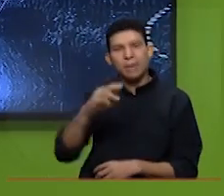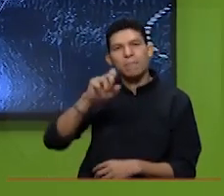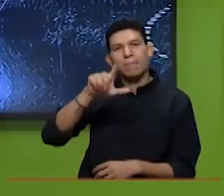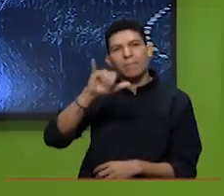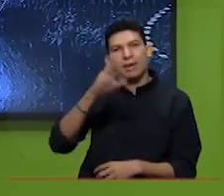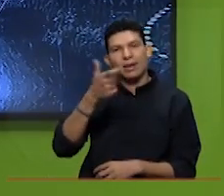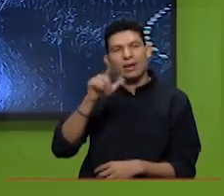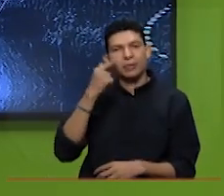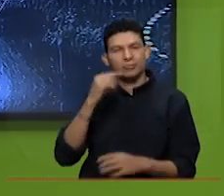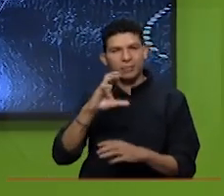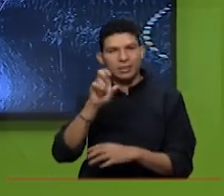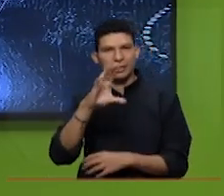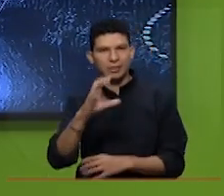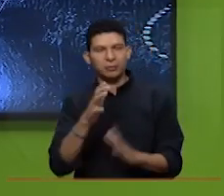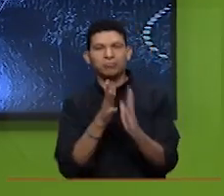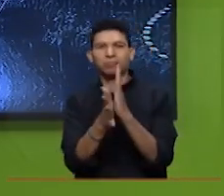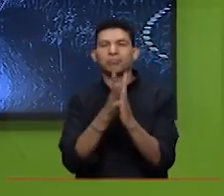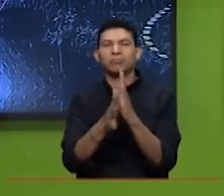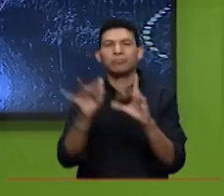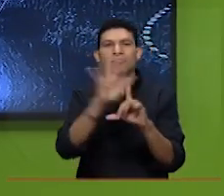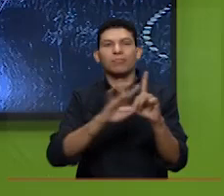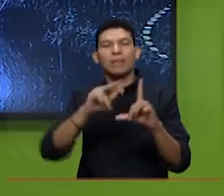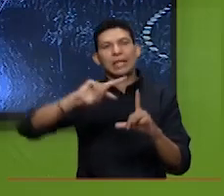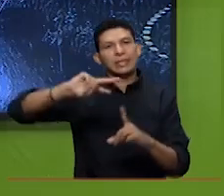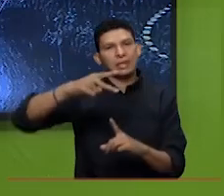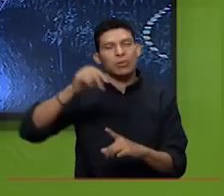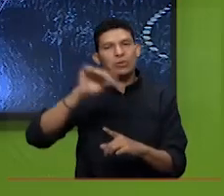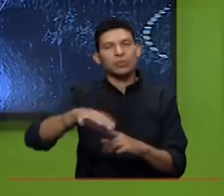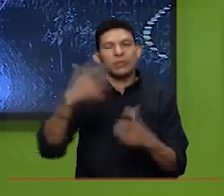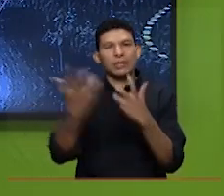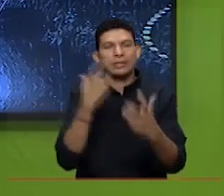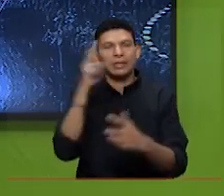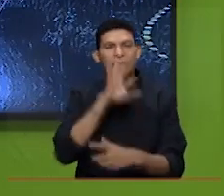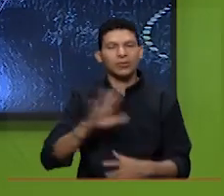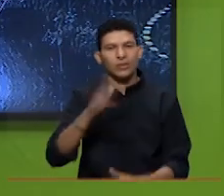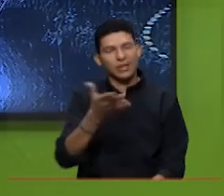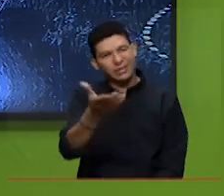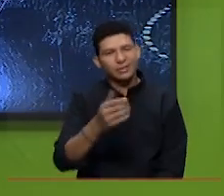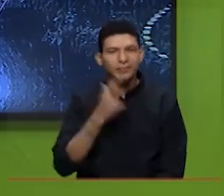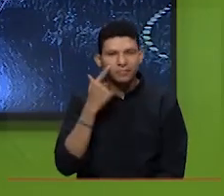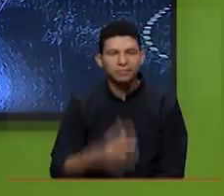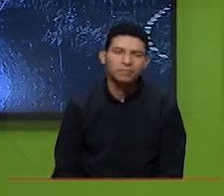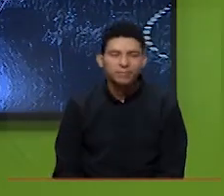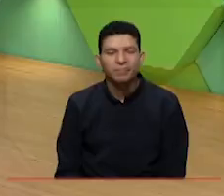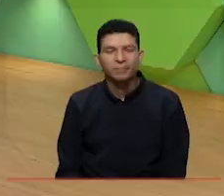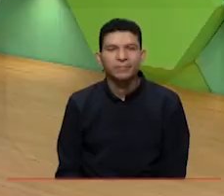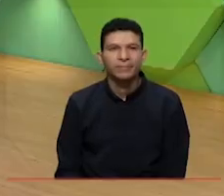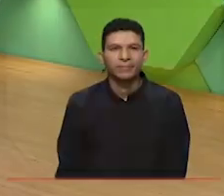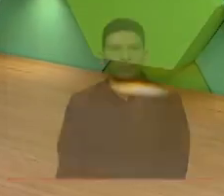que la CBC presentó en la segunda cumbre de océanos del Sistema Nacional Ambiental. Ya regresamos.